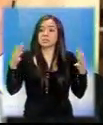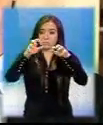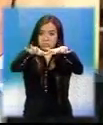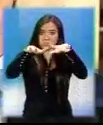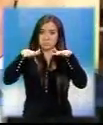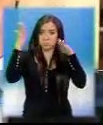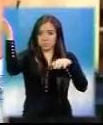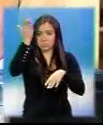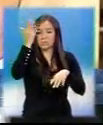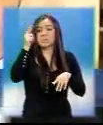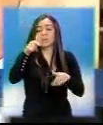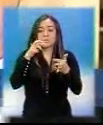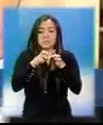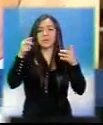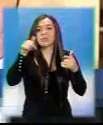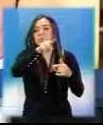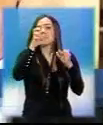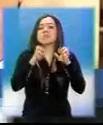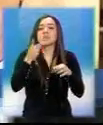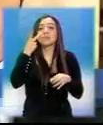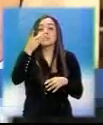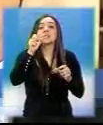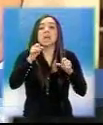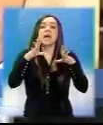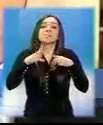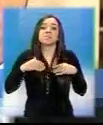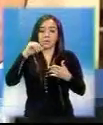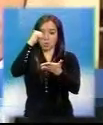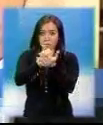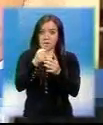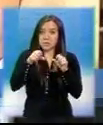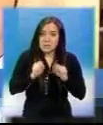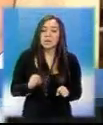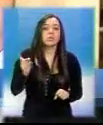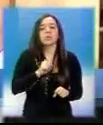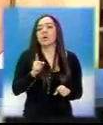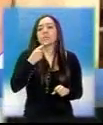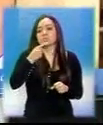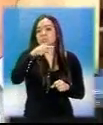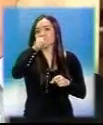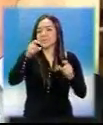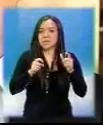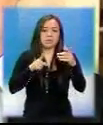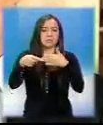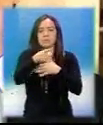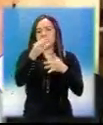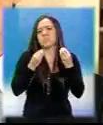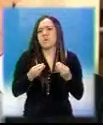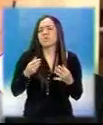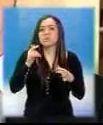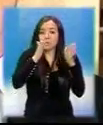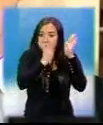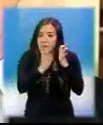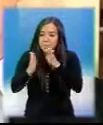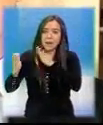a conocer el mismo dictamen que conocimos el día lunes, para ratificar la posición y, digamos, poder definir cuáles son los pasos a